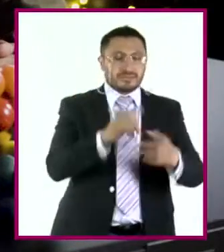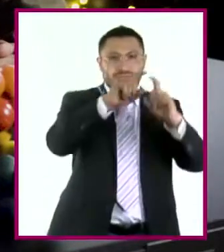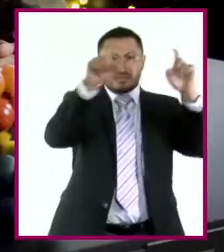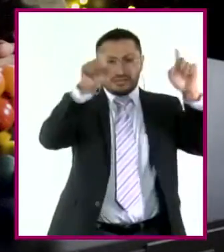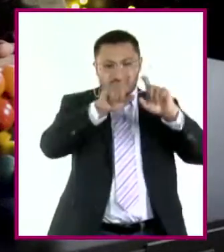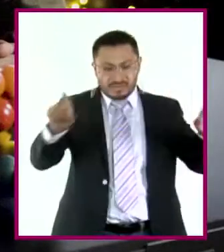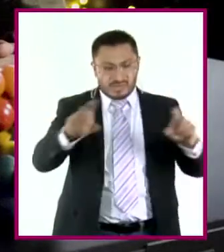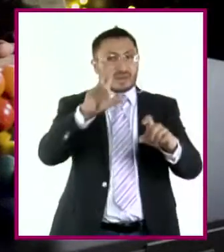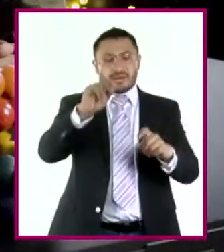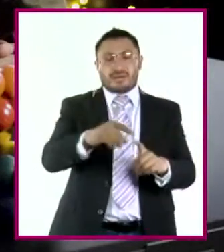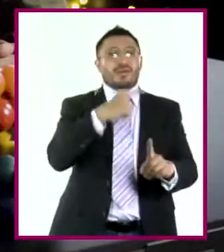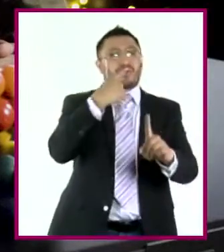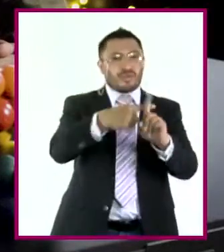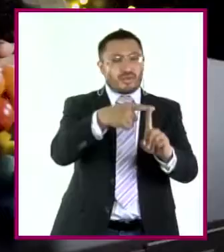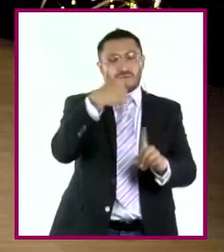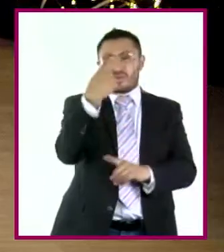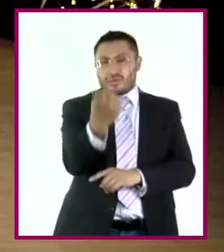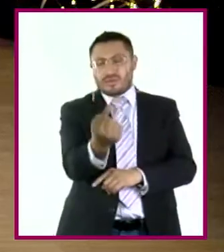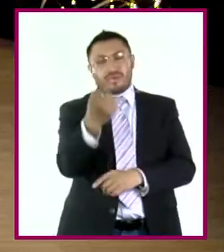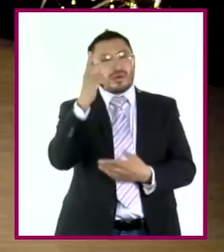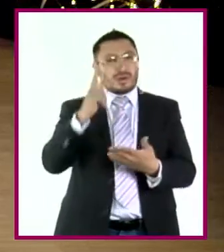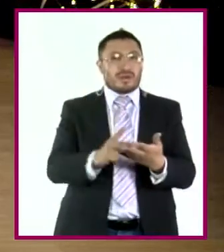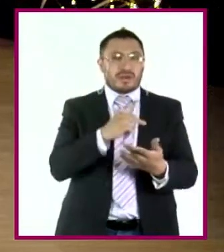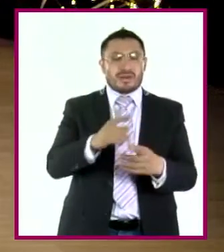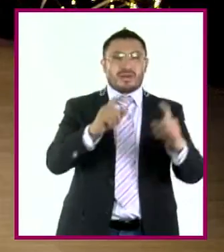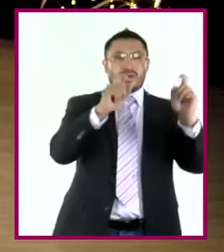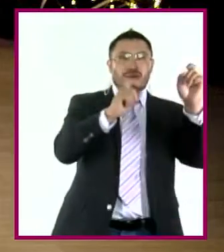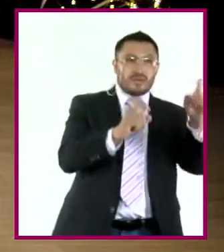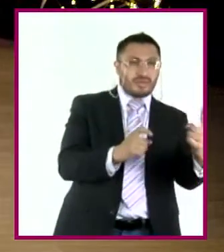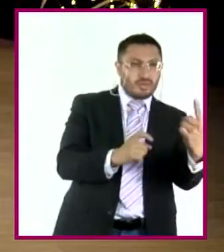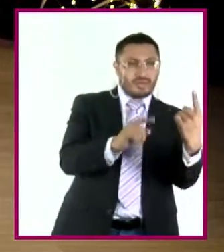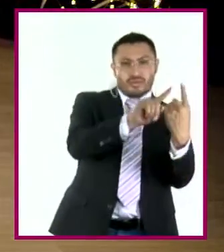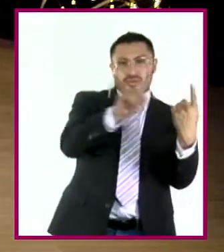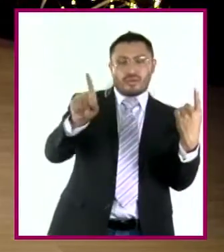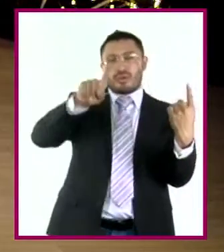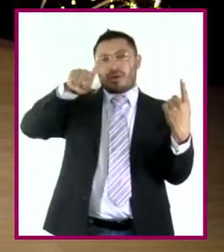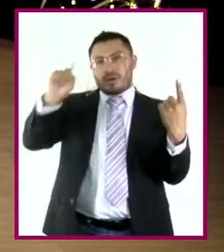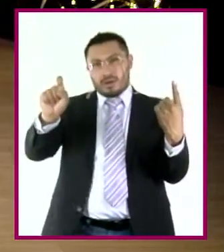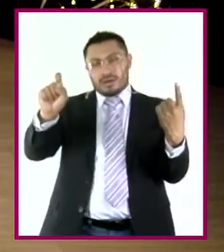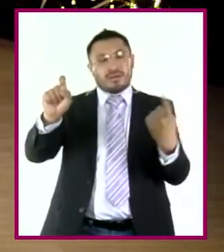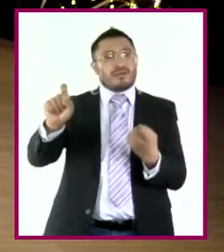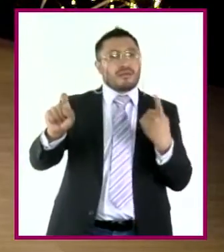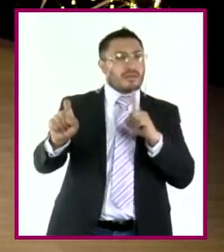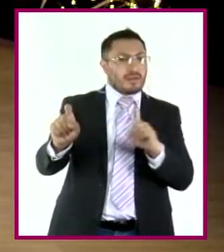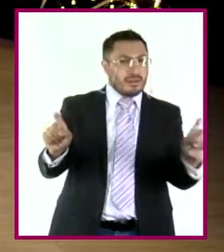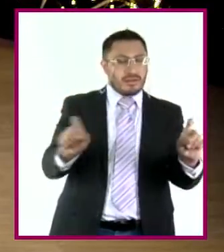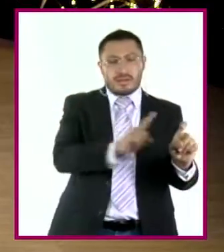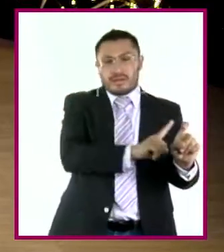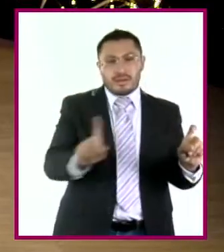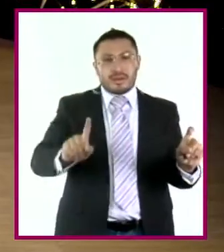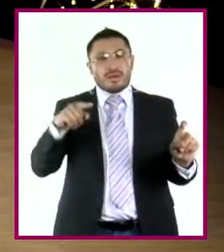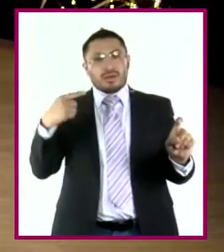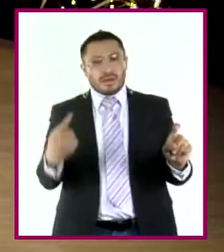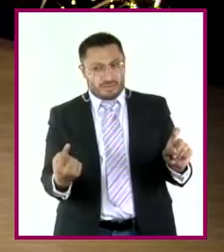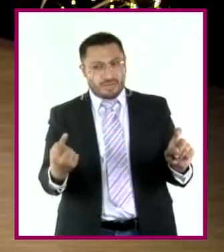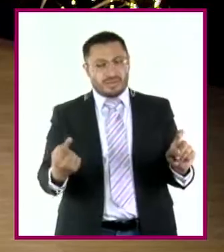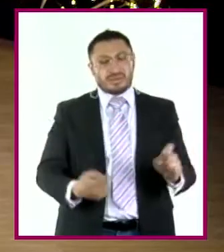sumamos una vez con la sucesión creciente y otra vez con la sucesión decreciente. Exacto.